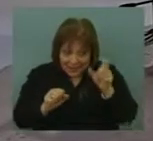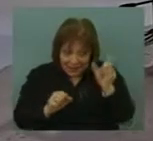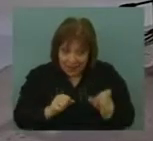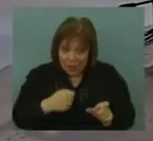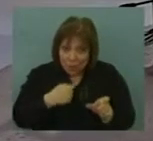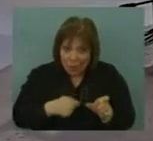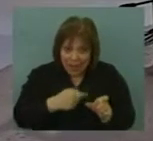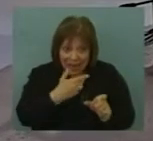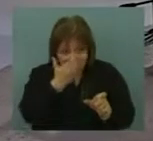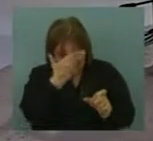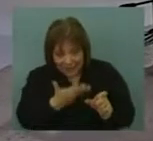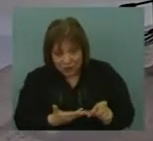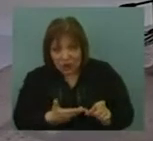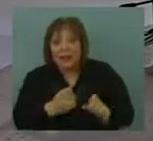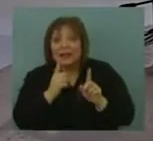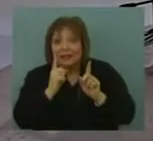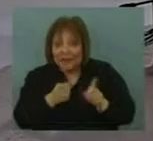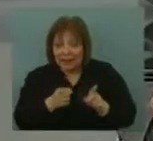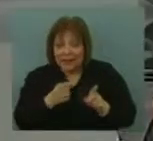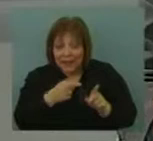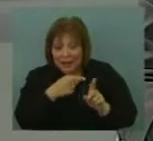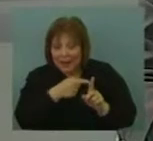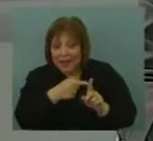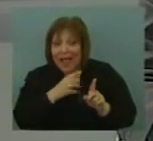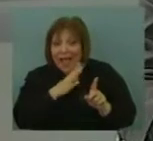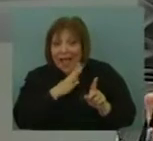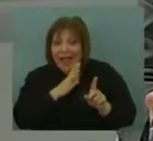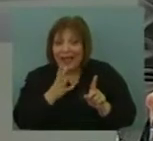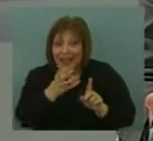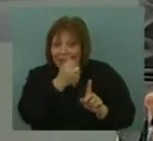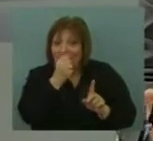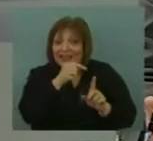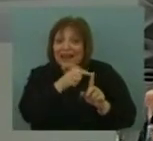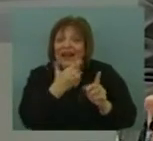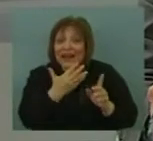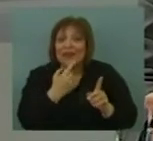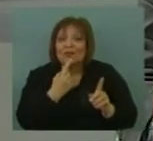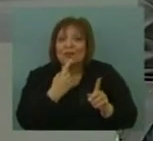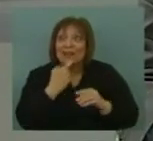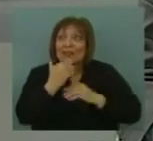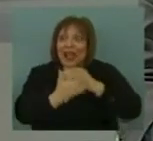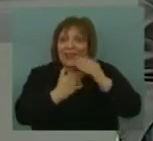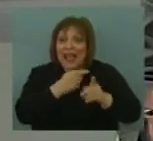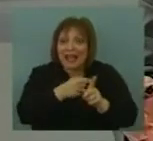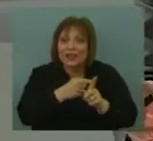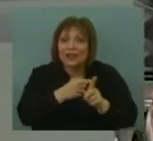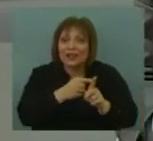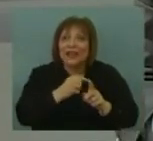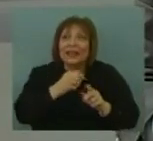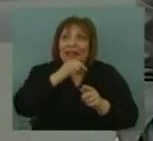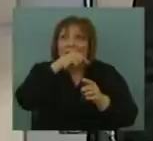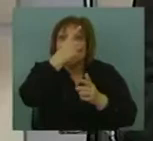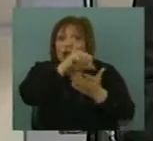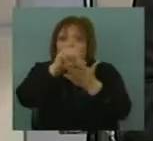presidente Mujica encontremos también la clave de algunas políticas que está llevando el país adelante, exterior me